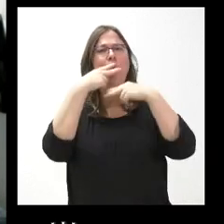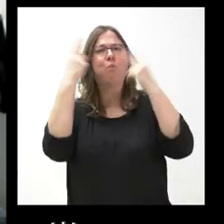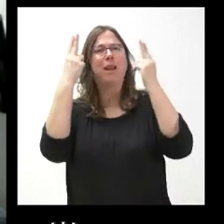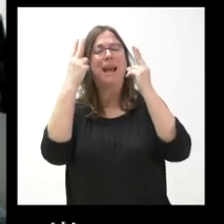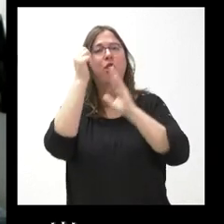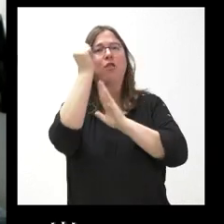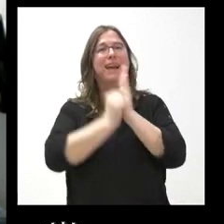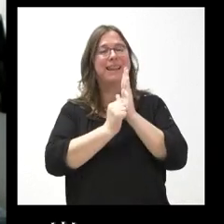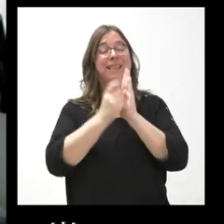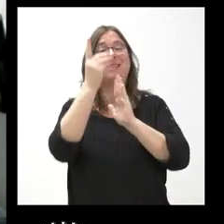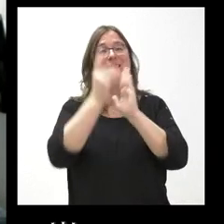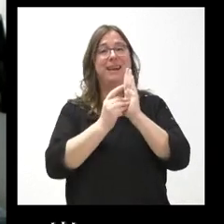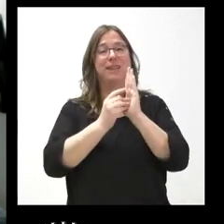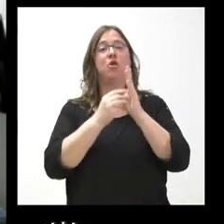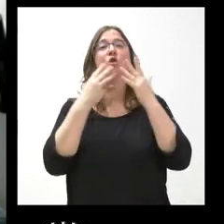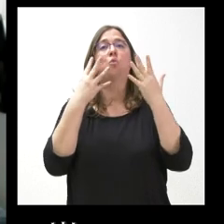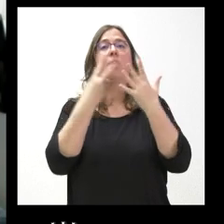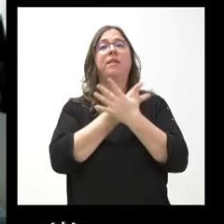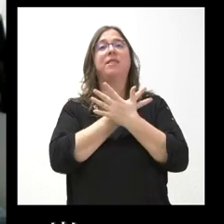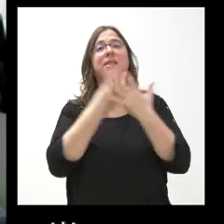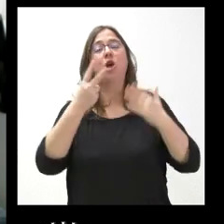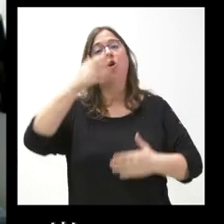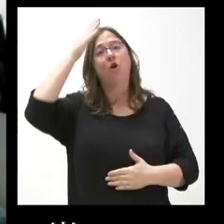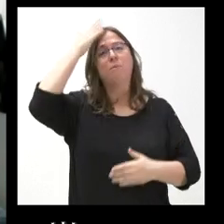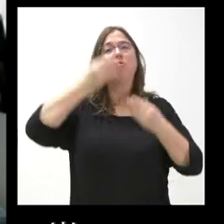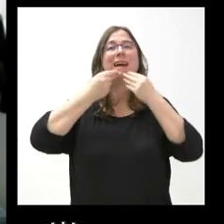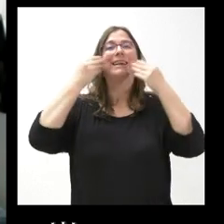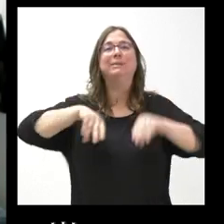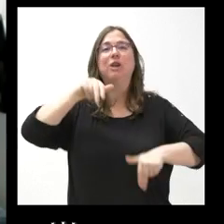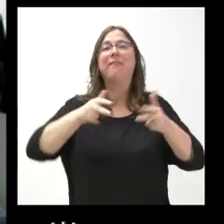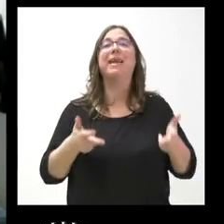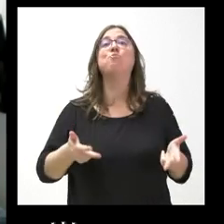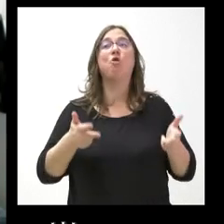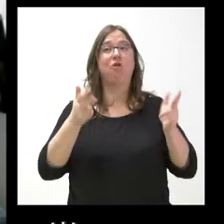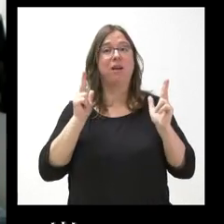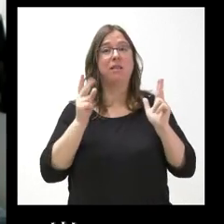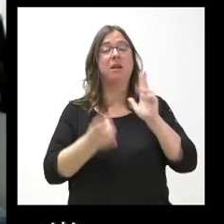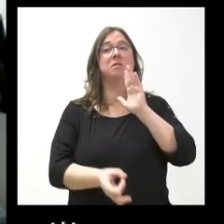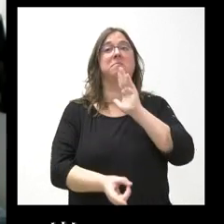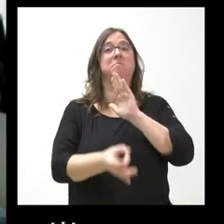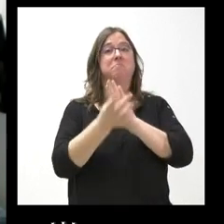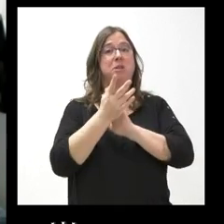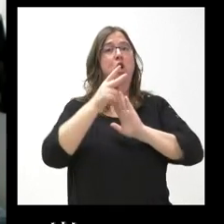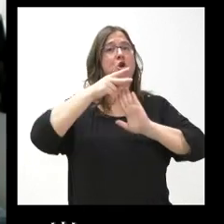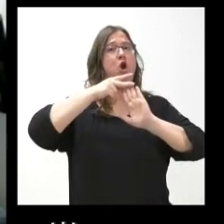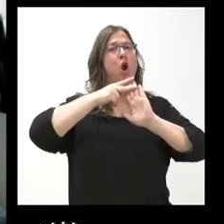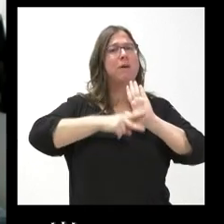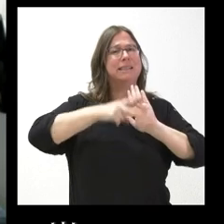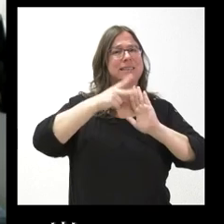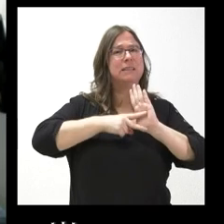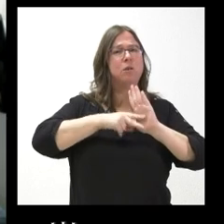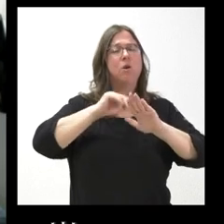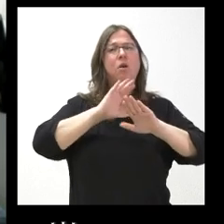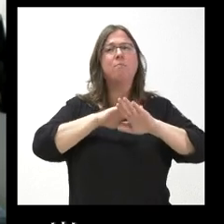9-18 de 12 de abril de Memoria Estéreo y Democrática, se constituye el instrumento normativo para